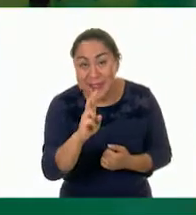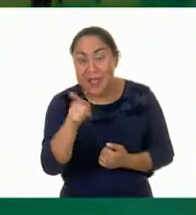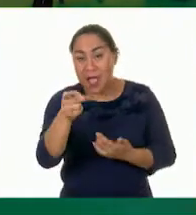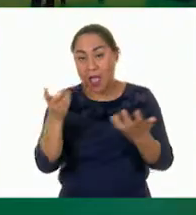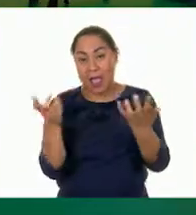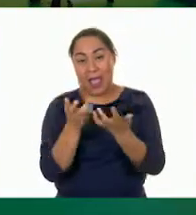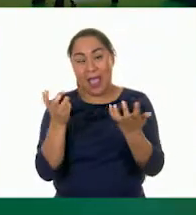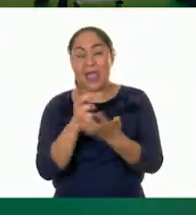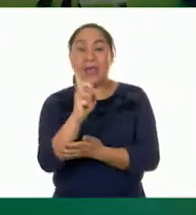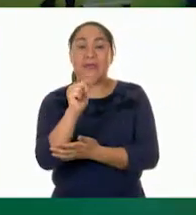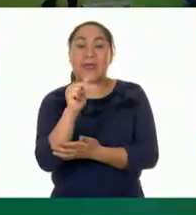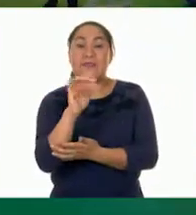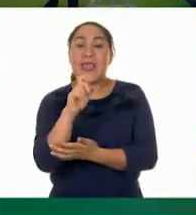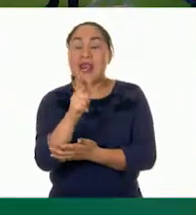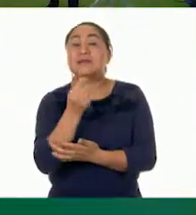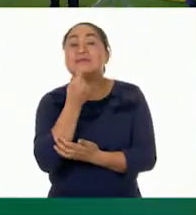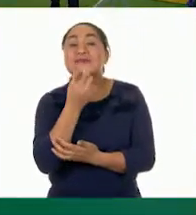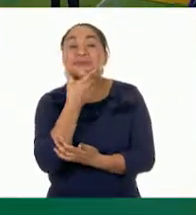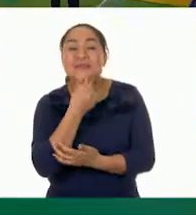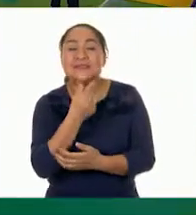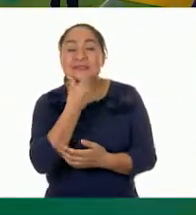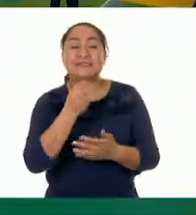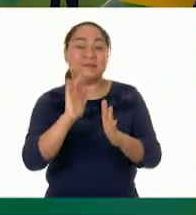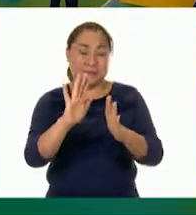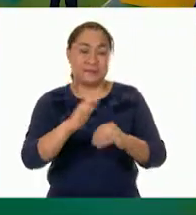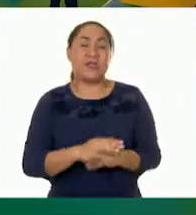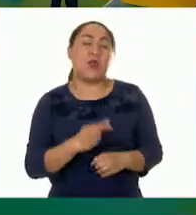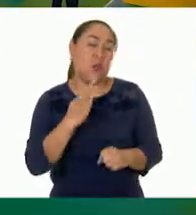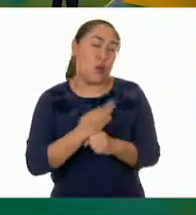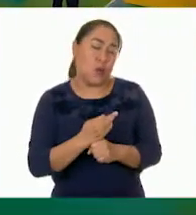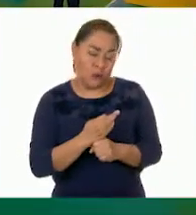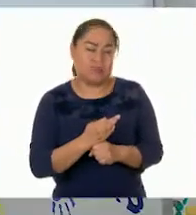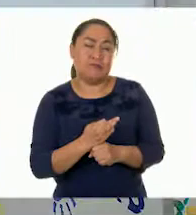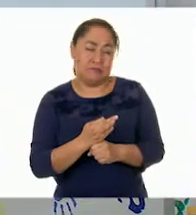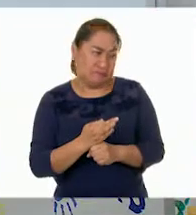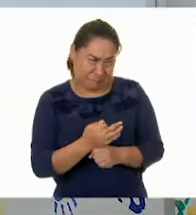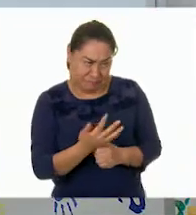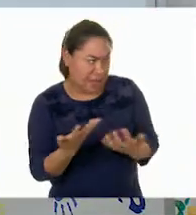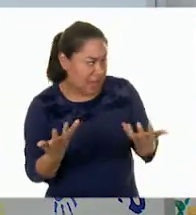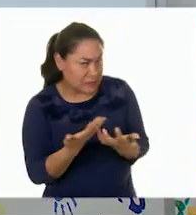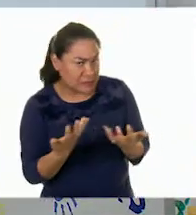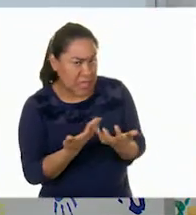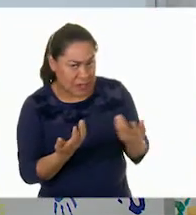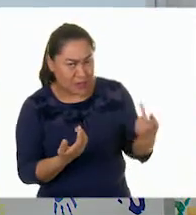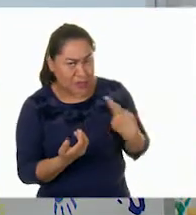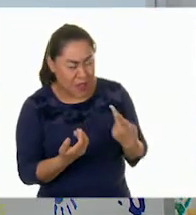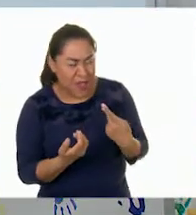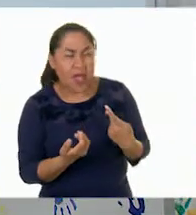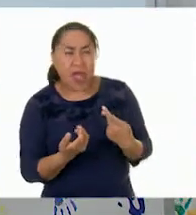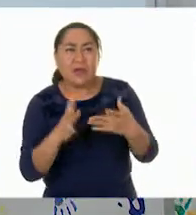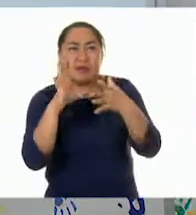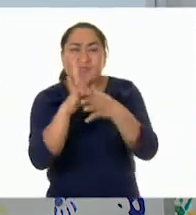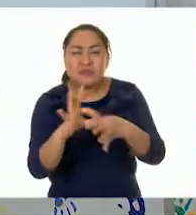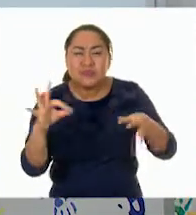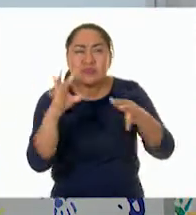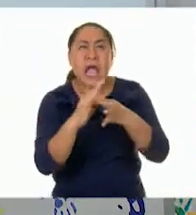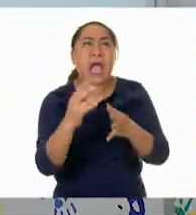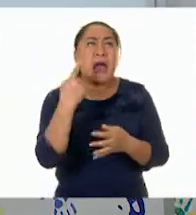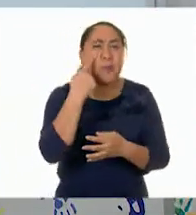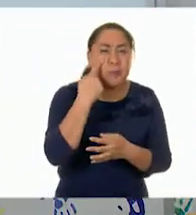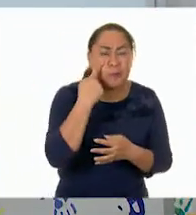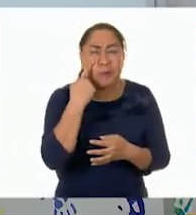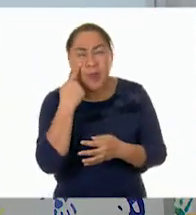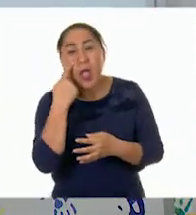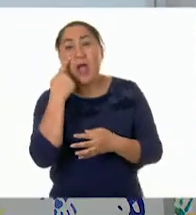hizo Daniel. Pero yo creo que lo que tenemos que hacer también es hacerlo nosotros para que podamos verificar